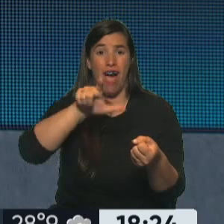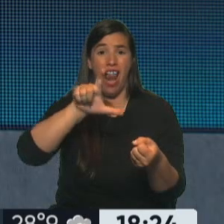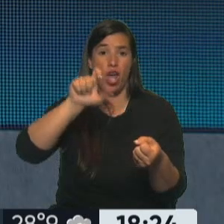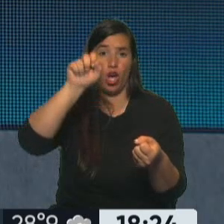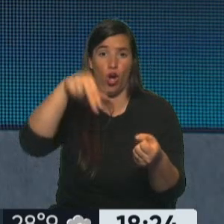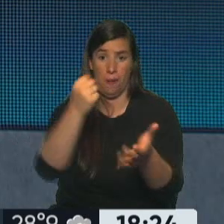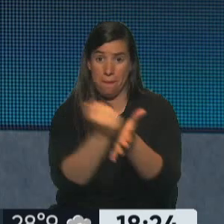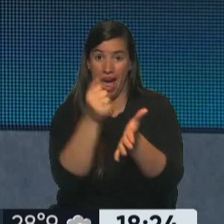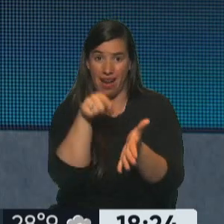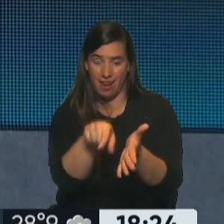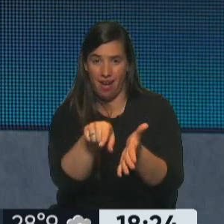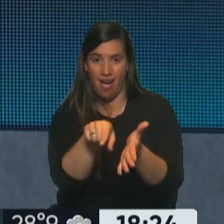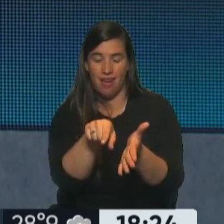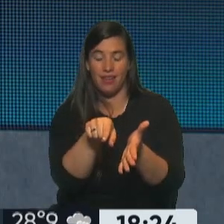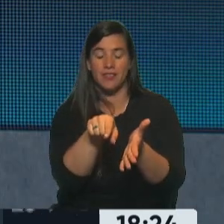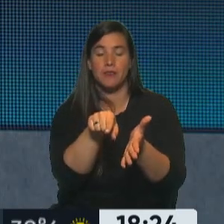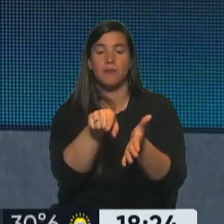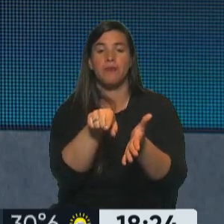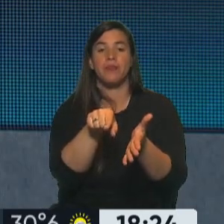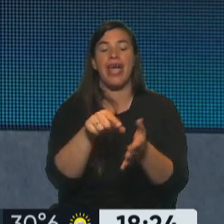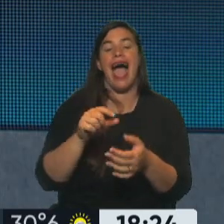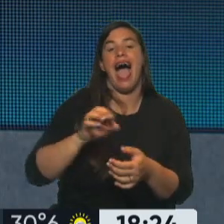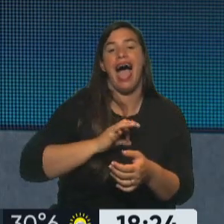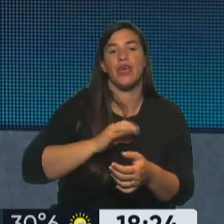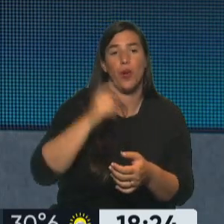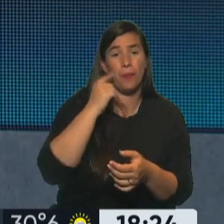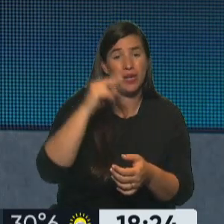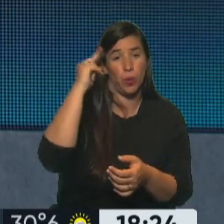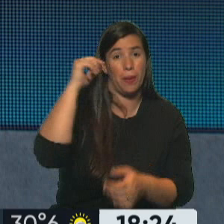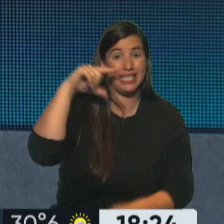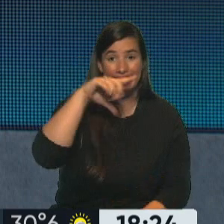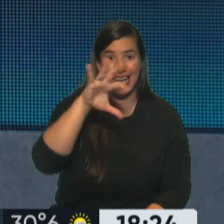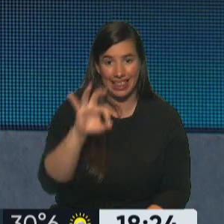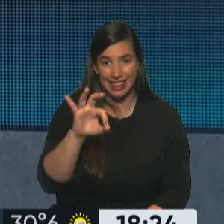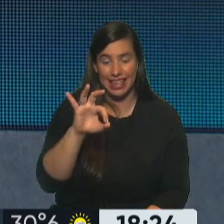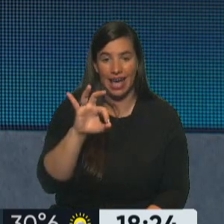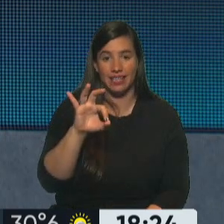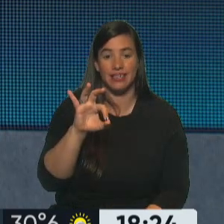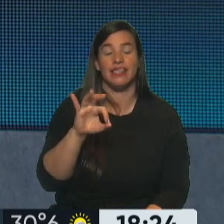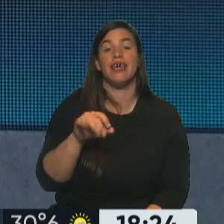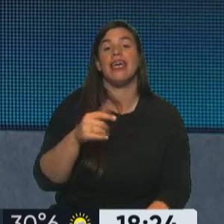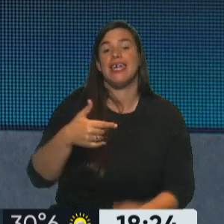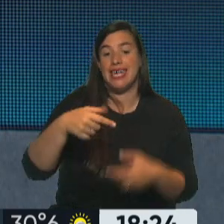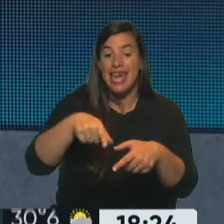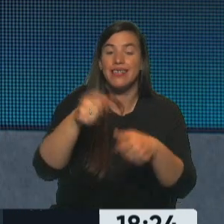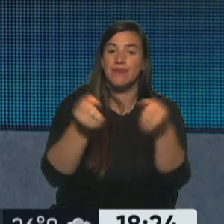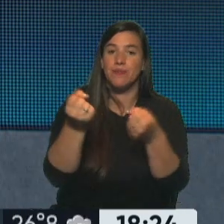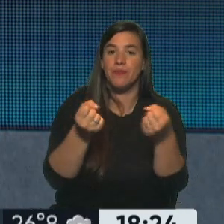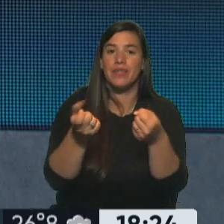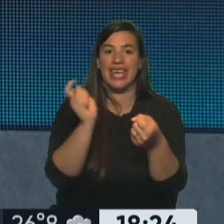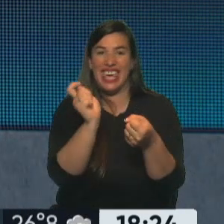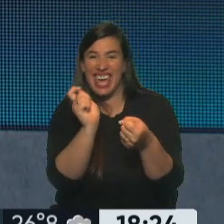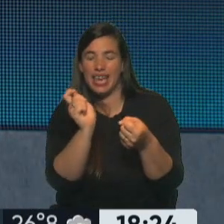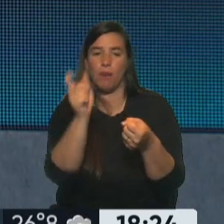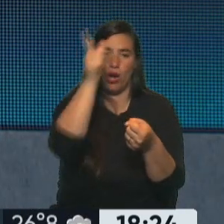concesiones y las licitaciones, lo empieza a tener la policía y después la fuerza de seguridad. El verde era, ya en